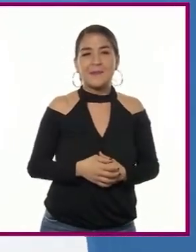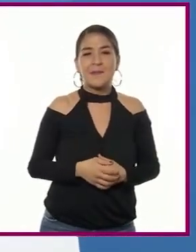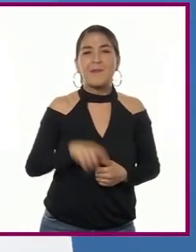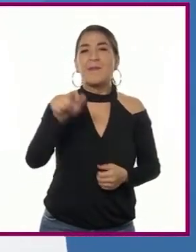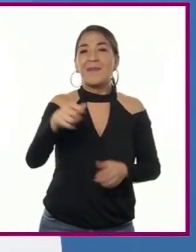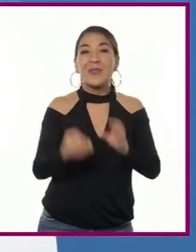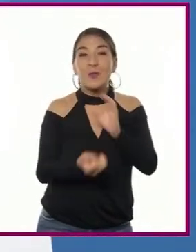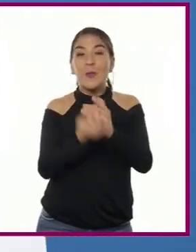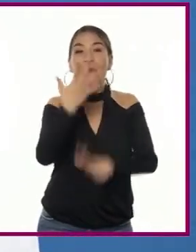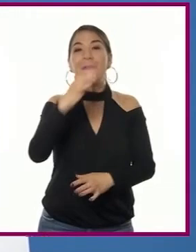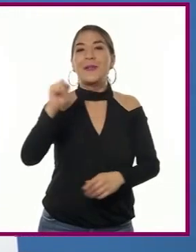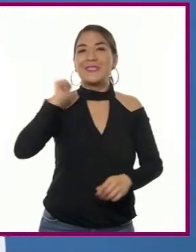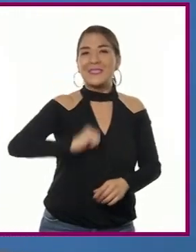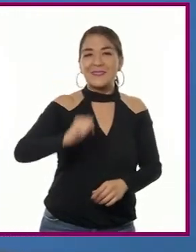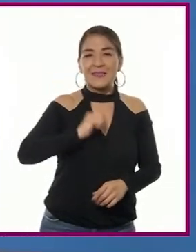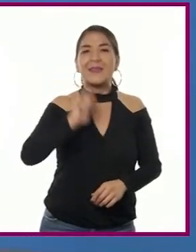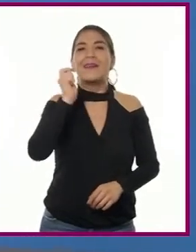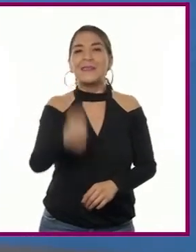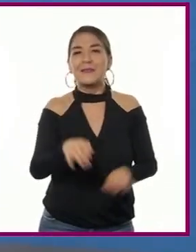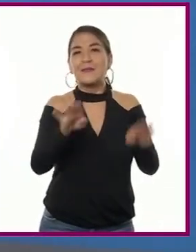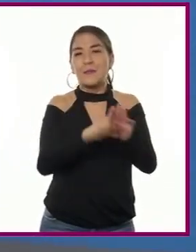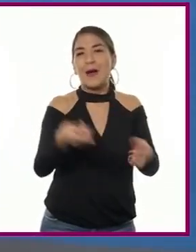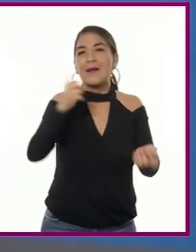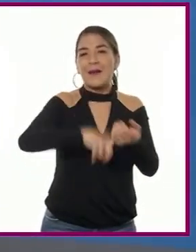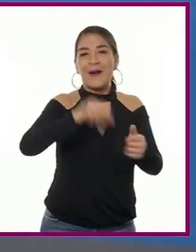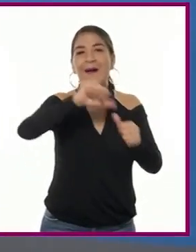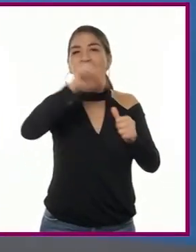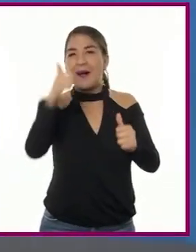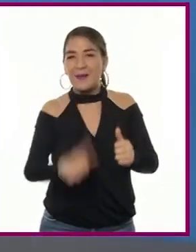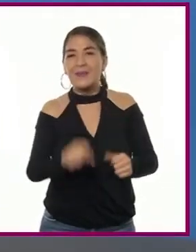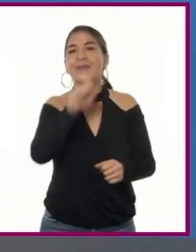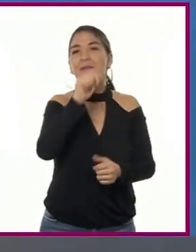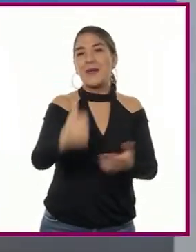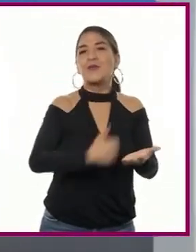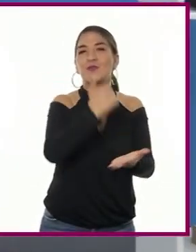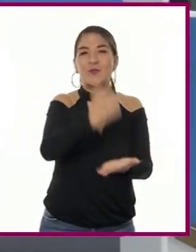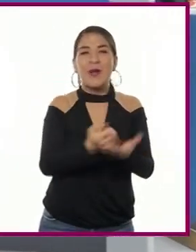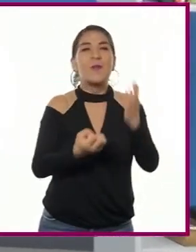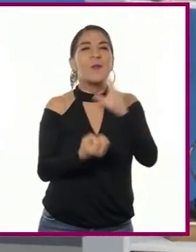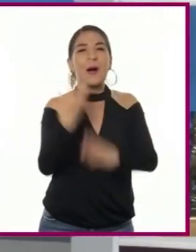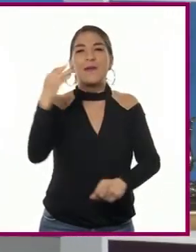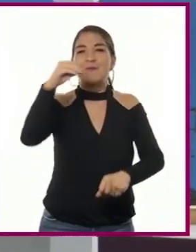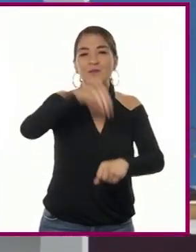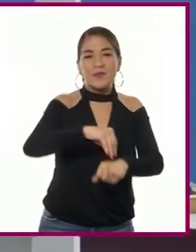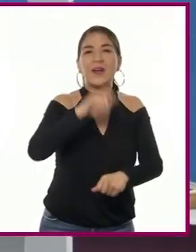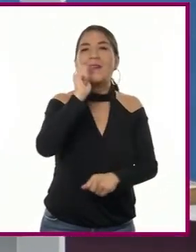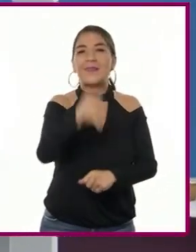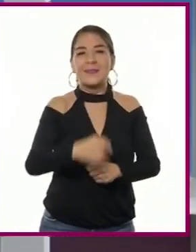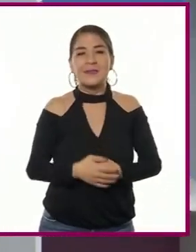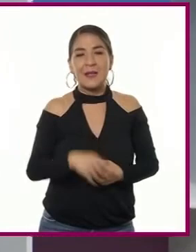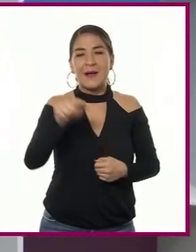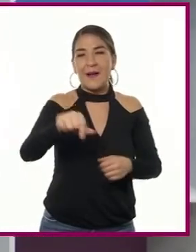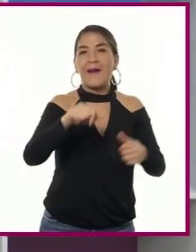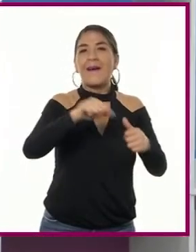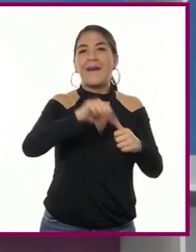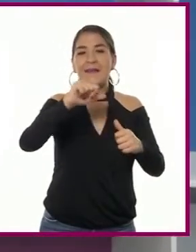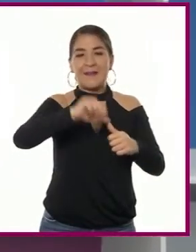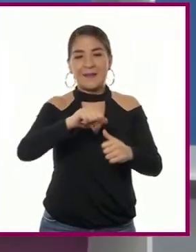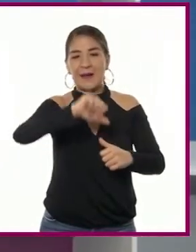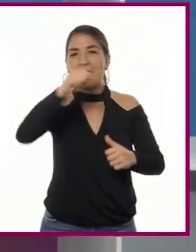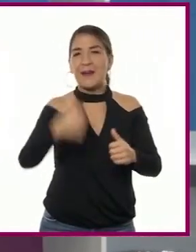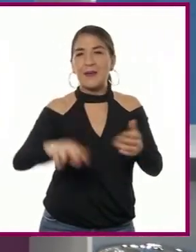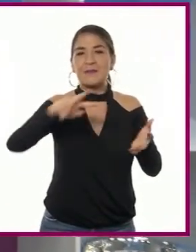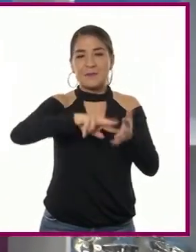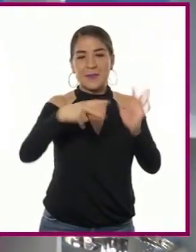del nuevo siglo incluso se tradujo al plano de las artes y del urbanismo, siendo su exponente más destacado el arquitecto valenciano Manuel